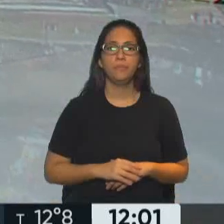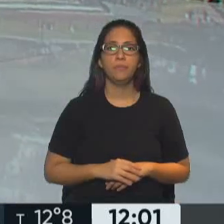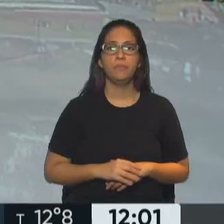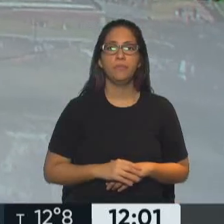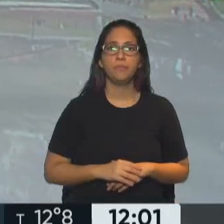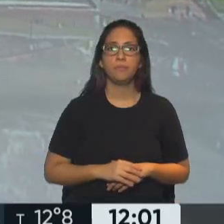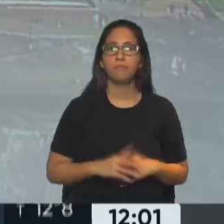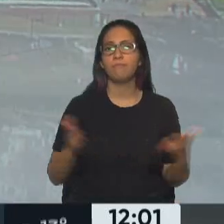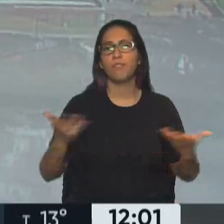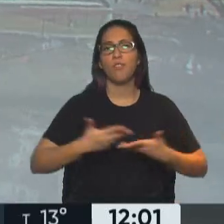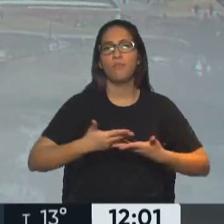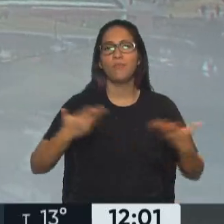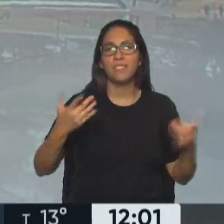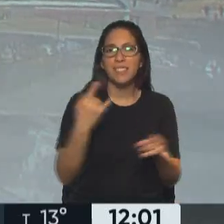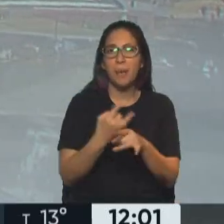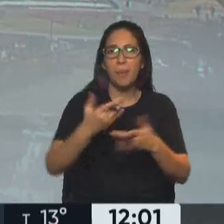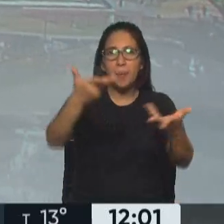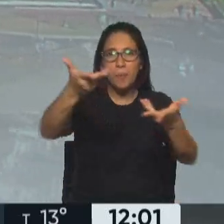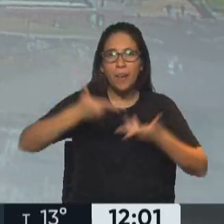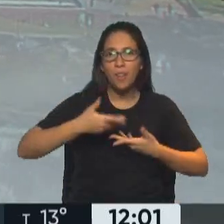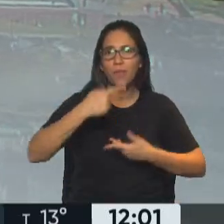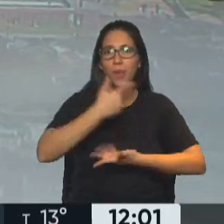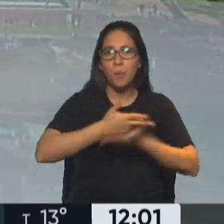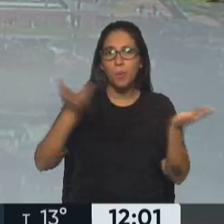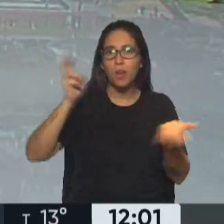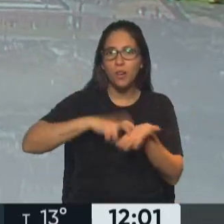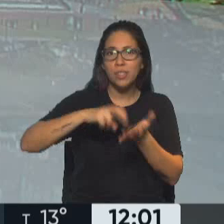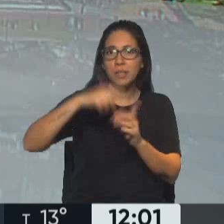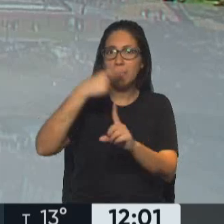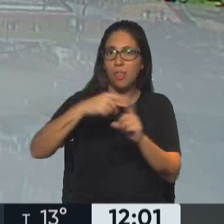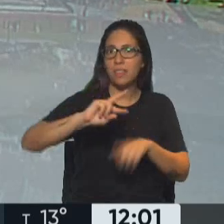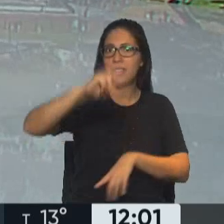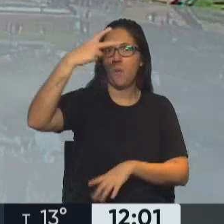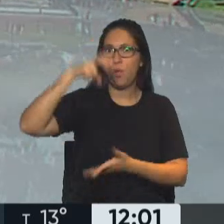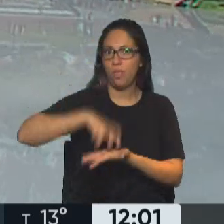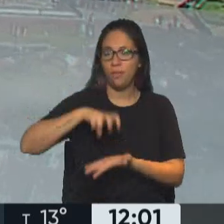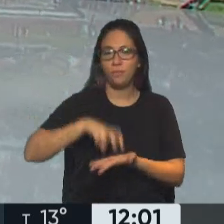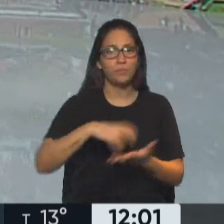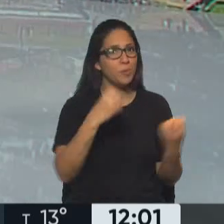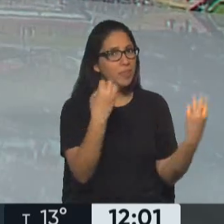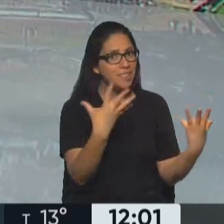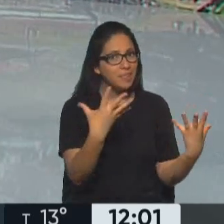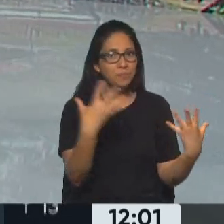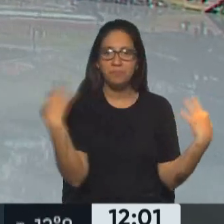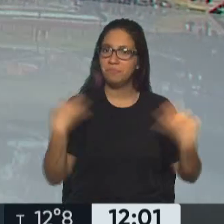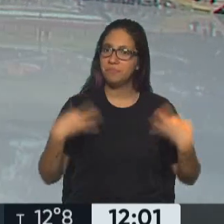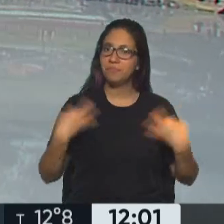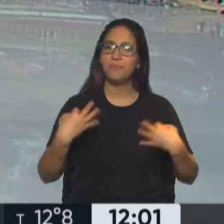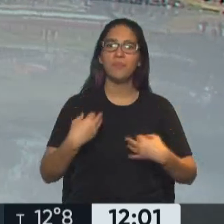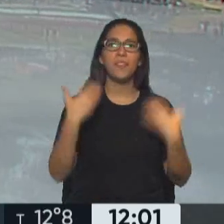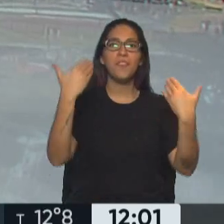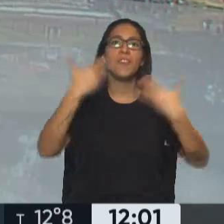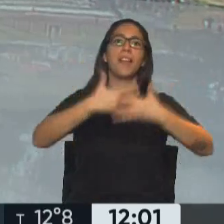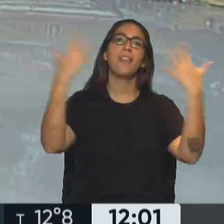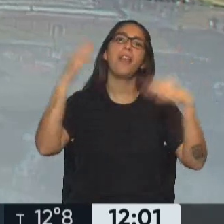El placer de siempre, bienvenidos. Así comenzamos en la televisión pública, Mediodía en todo el país, la segunda edición de Noticias. Vero, ¿cómo estamos? ¿Bien? Bien, muy bien. Bueno, feliz Día del